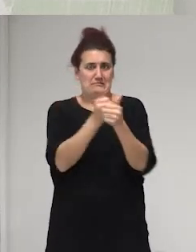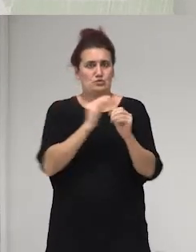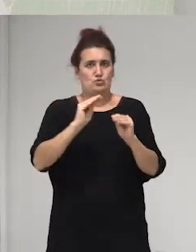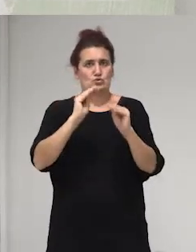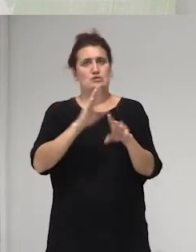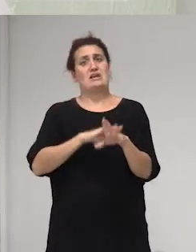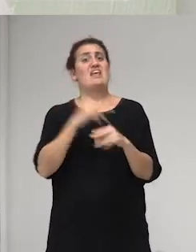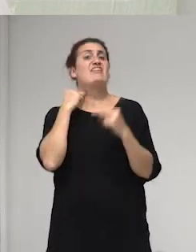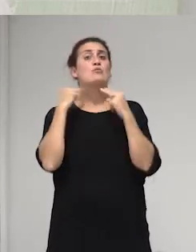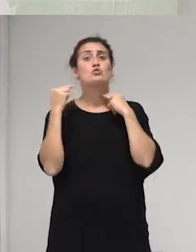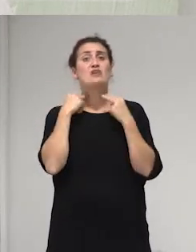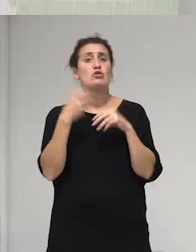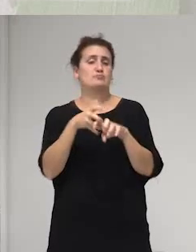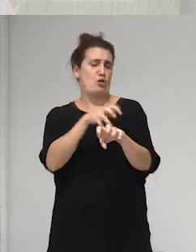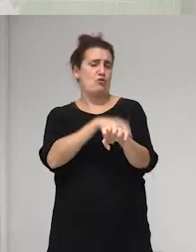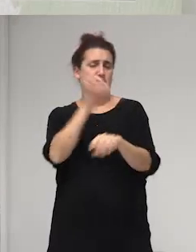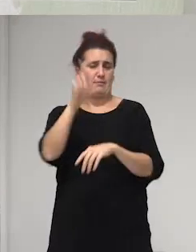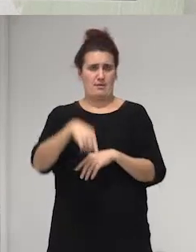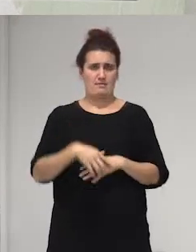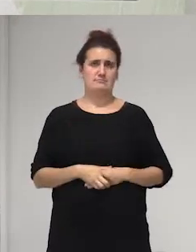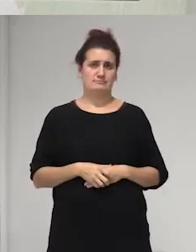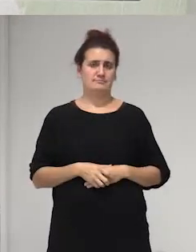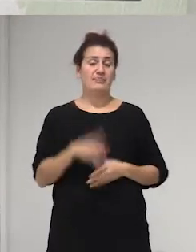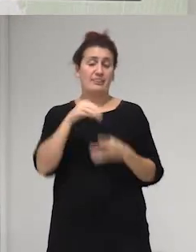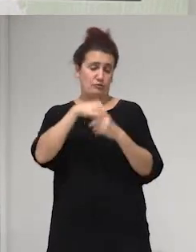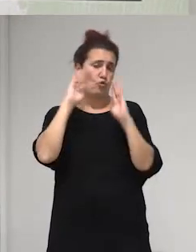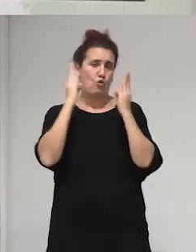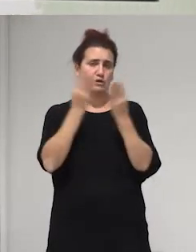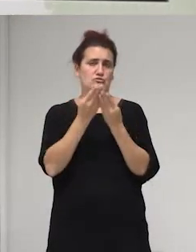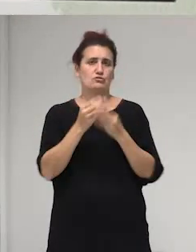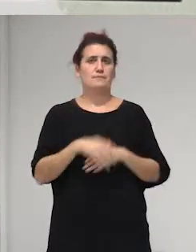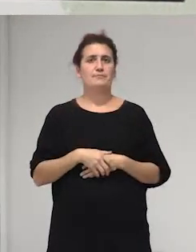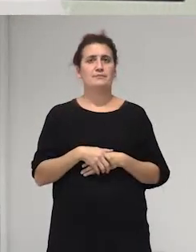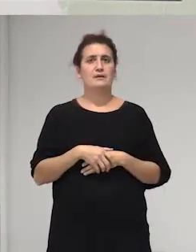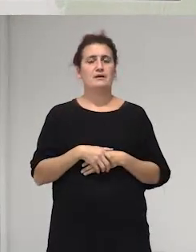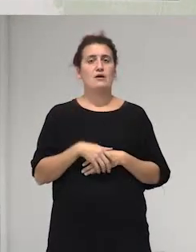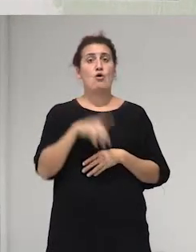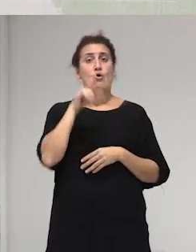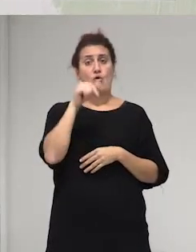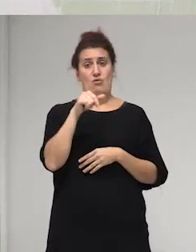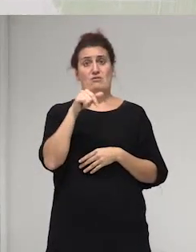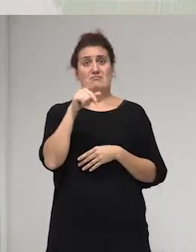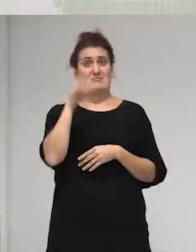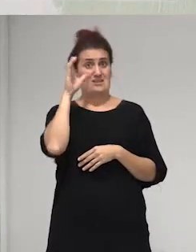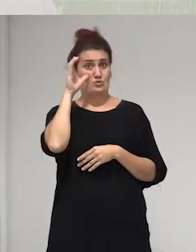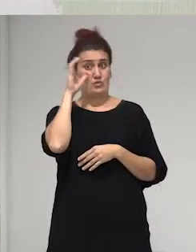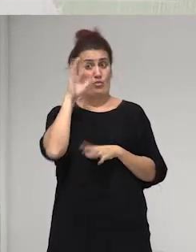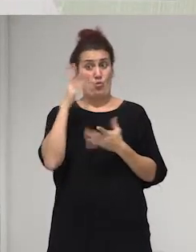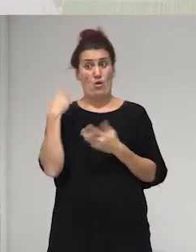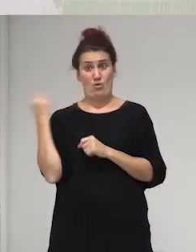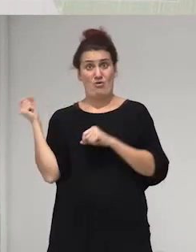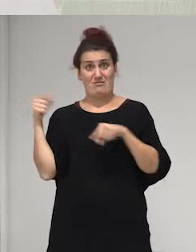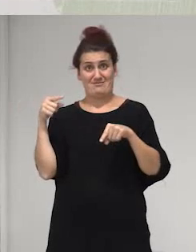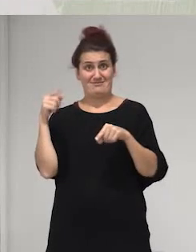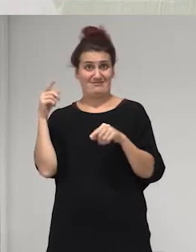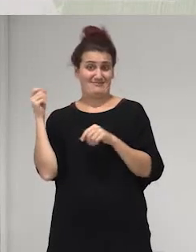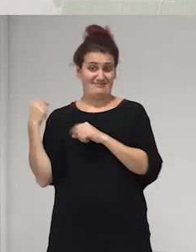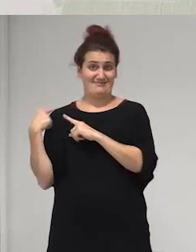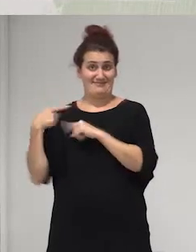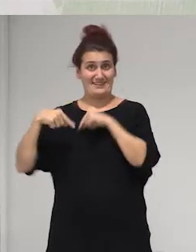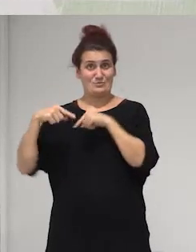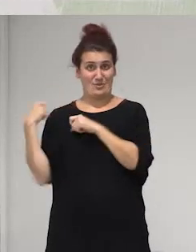diputados y diputadas que están en el Congreso hoy veníamos escuchando cuando veníamos para acá una